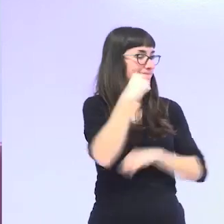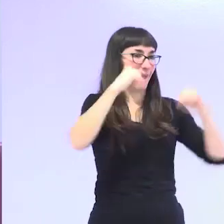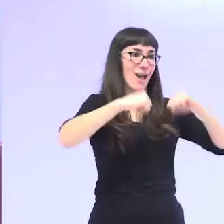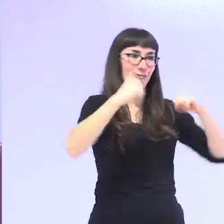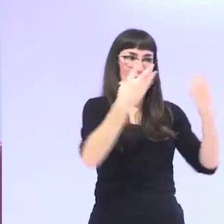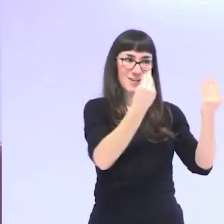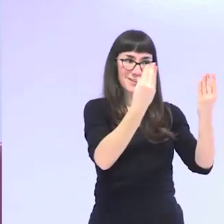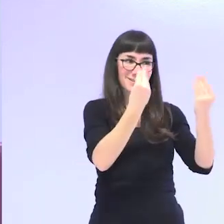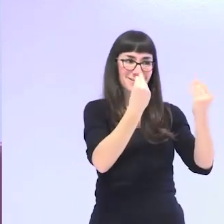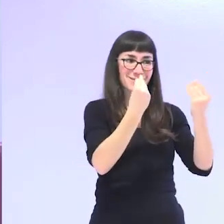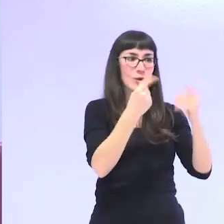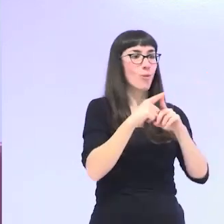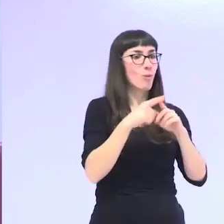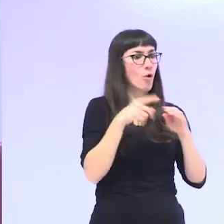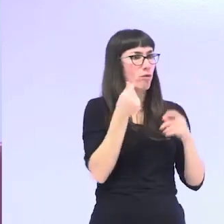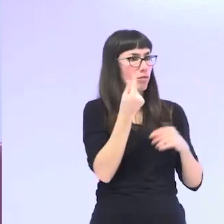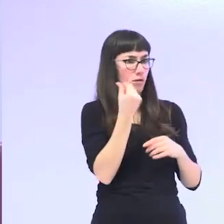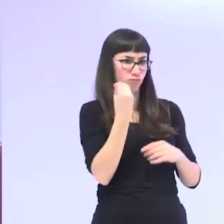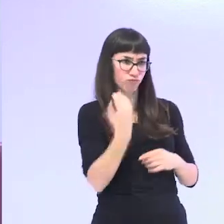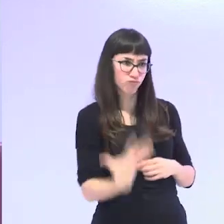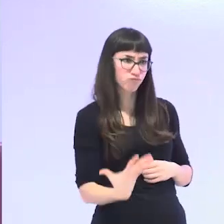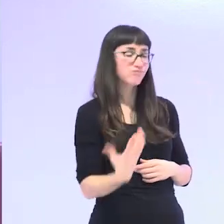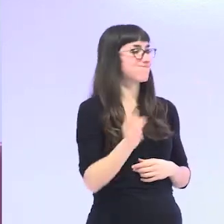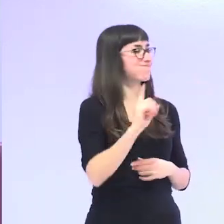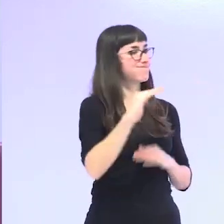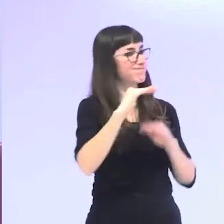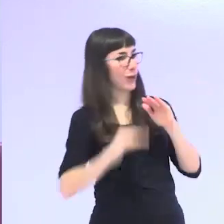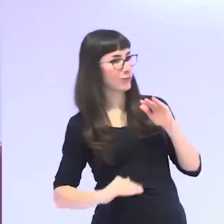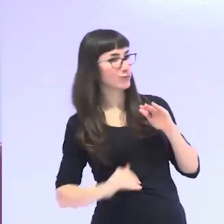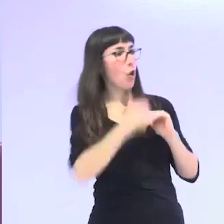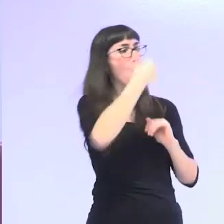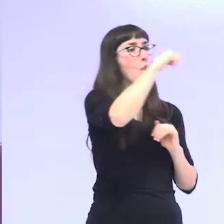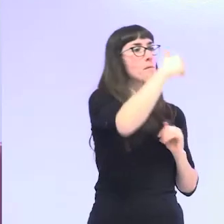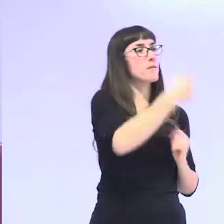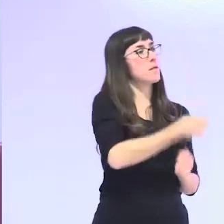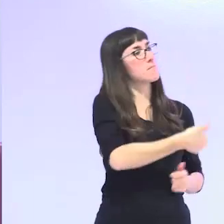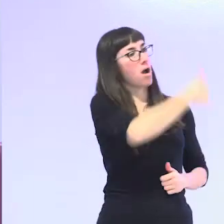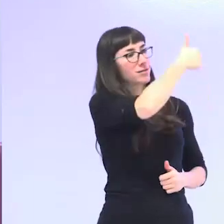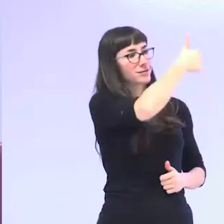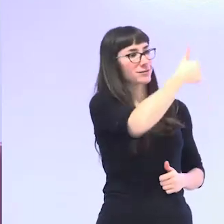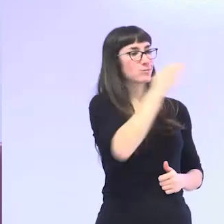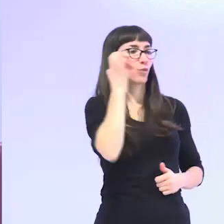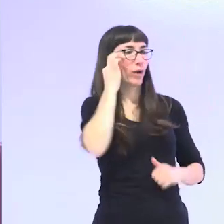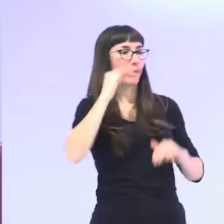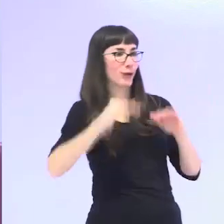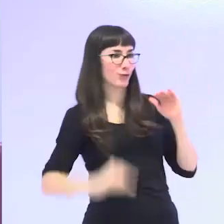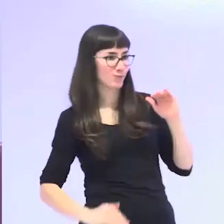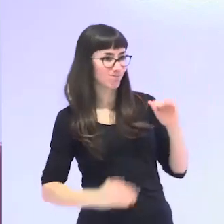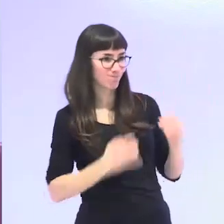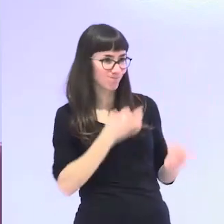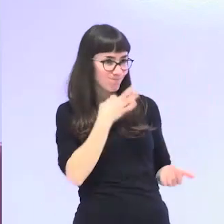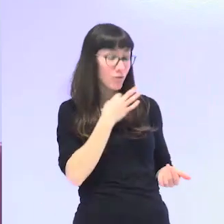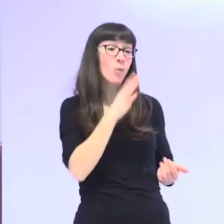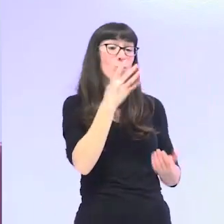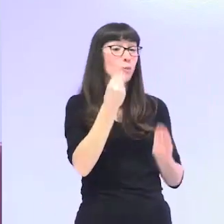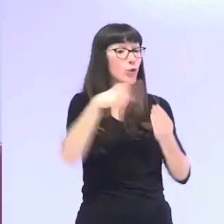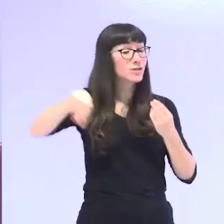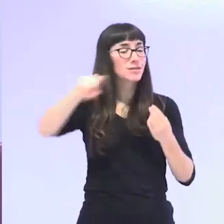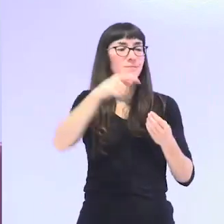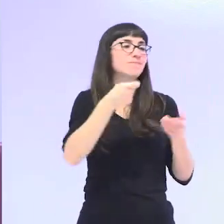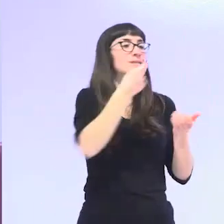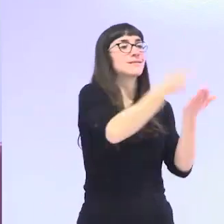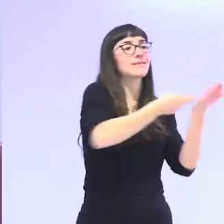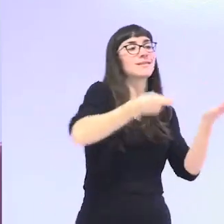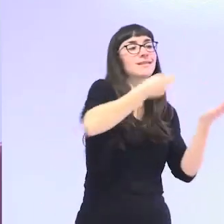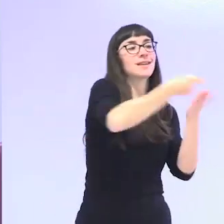tienen menos recursos económicos que los hombres de sus mismas generaciones muchas porque no han cotizado a la seguridad social